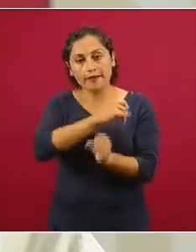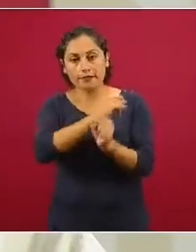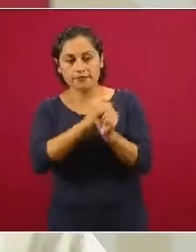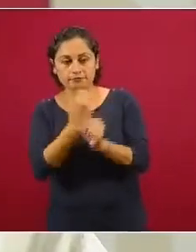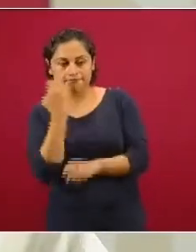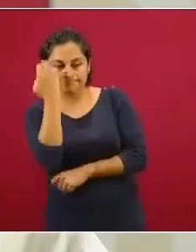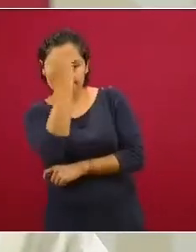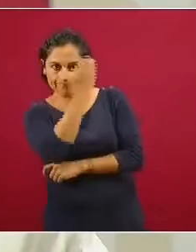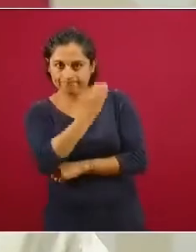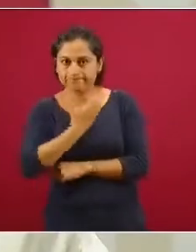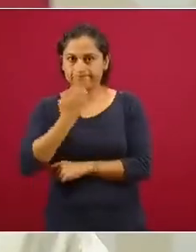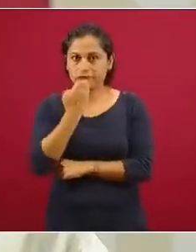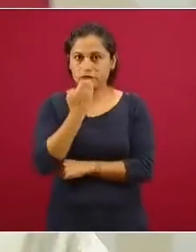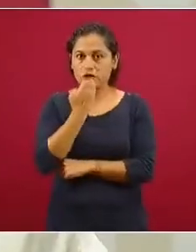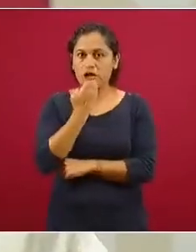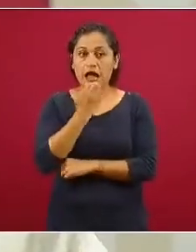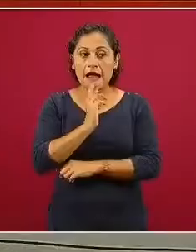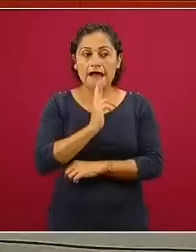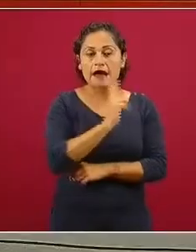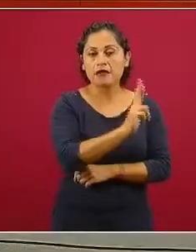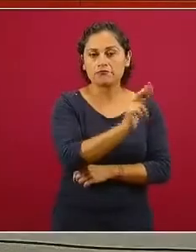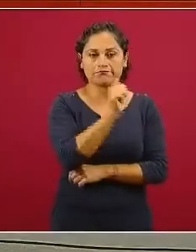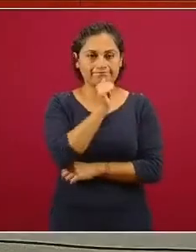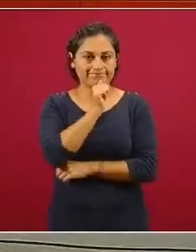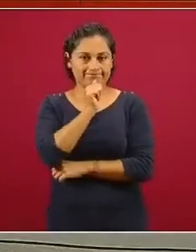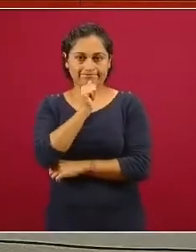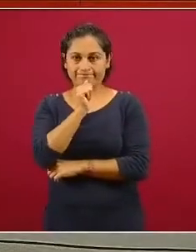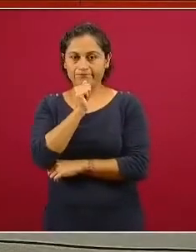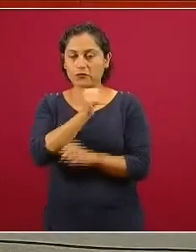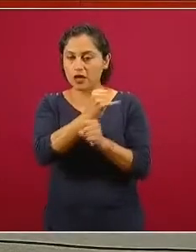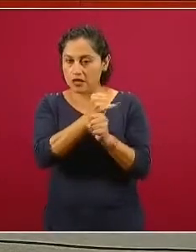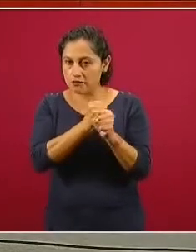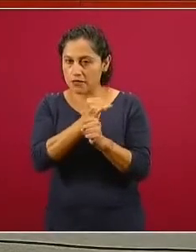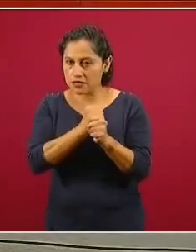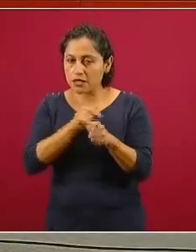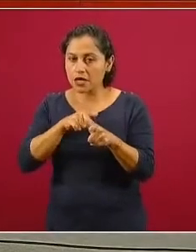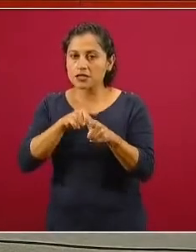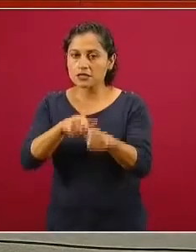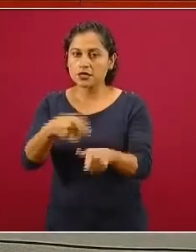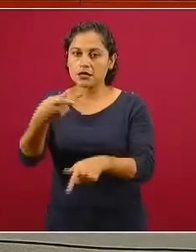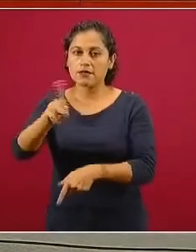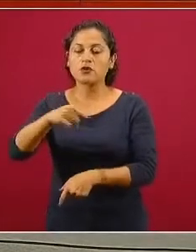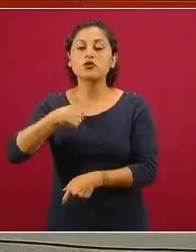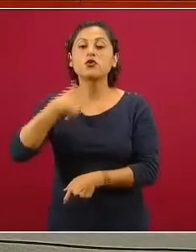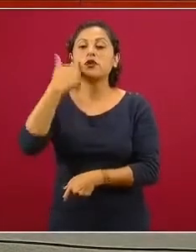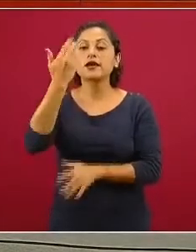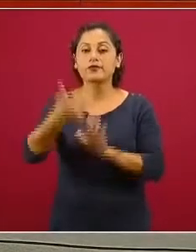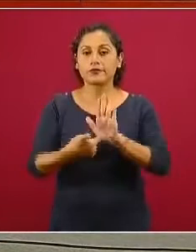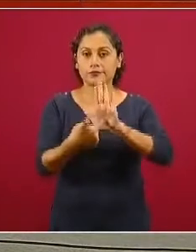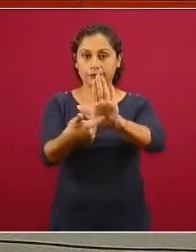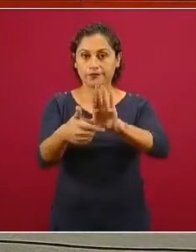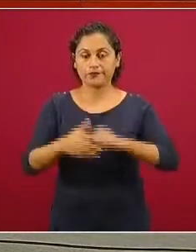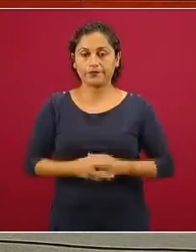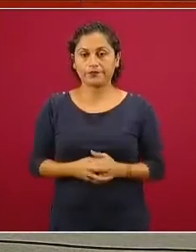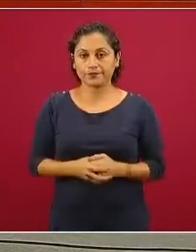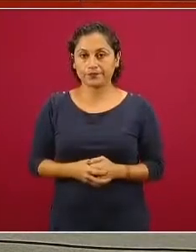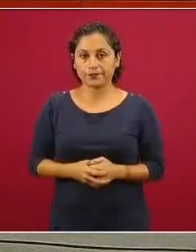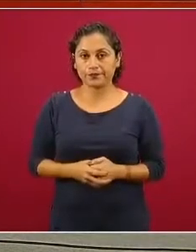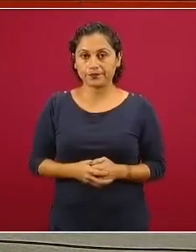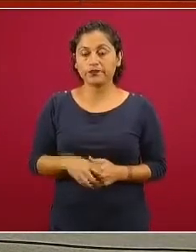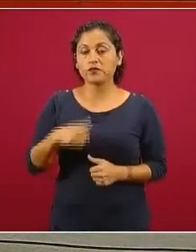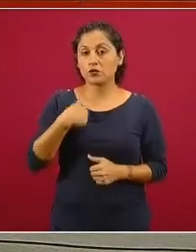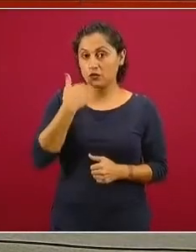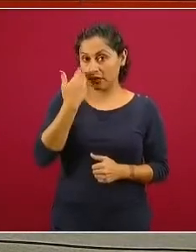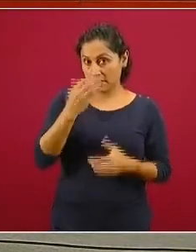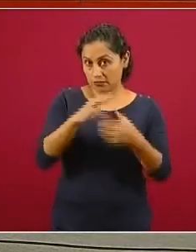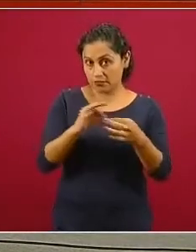que todavía no concluyen la investigación del caso, pero me gustaría darlas a conocer. Me gustaría decir que el